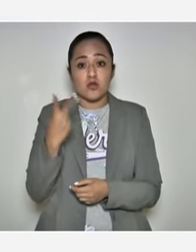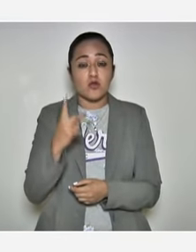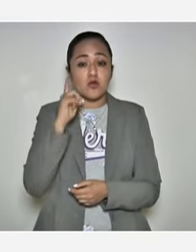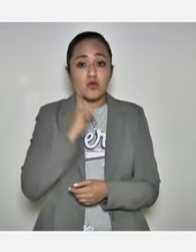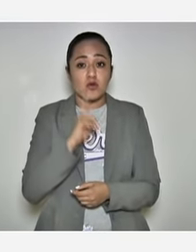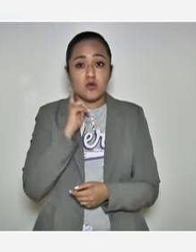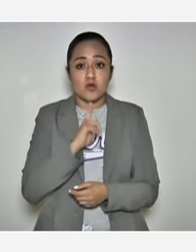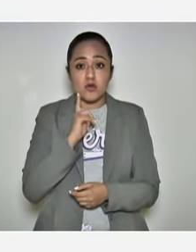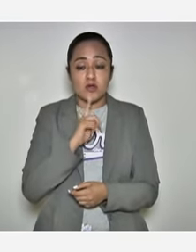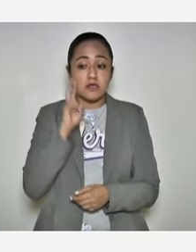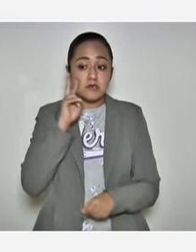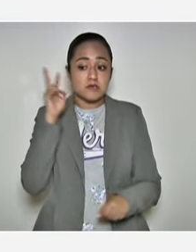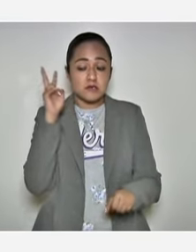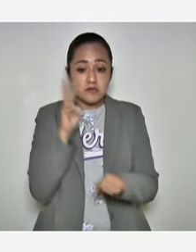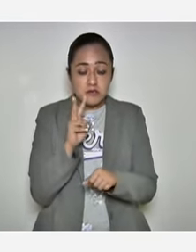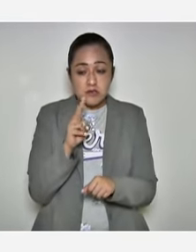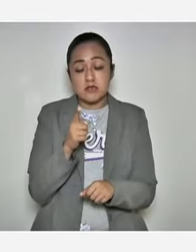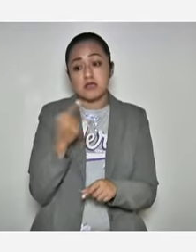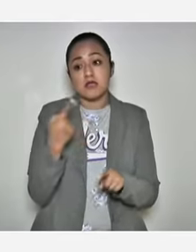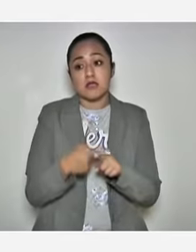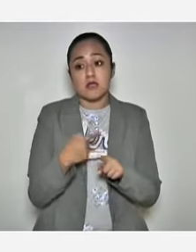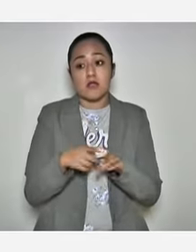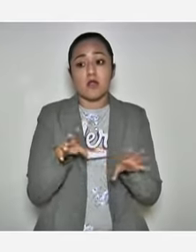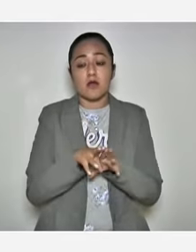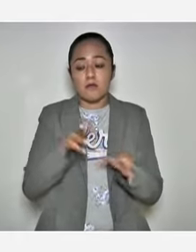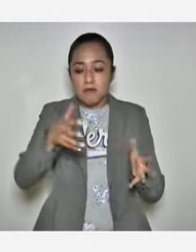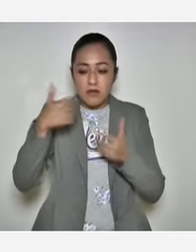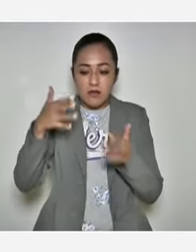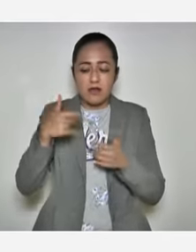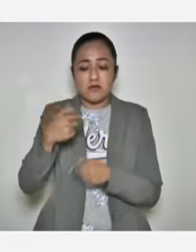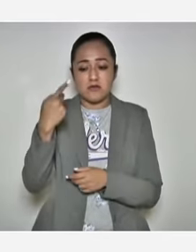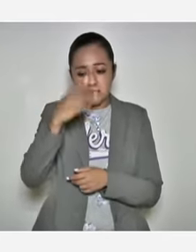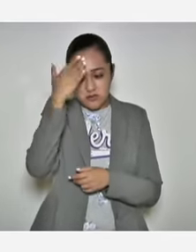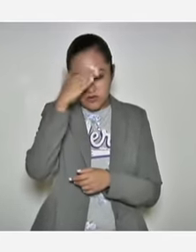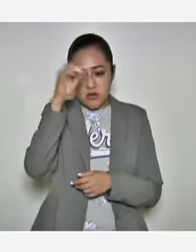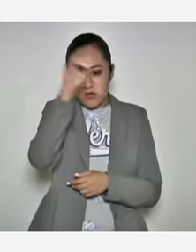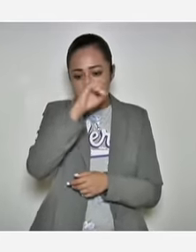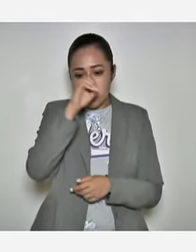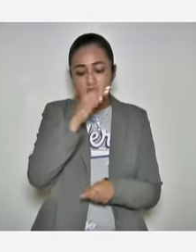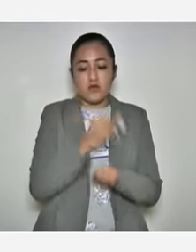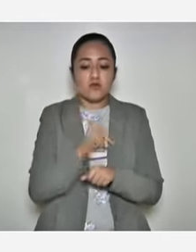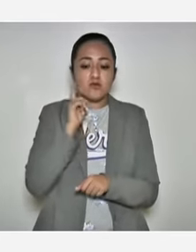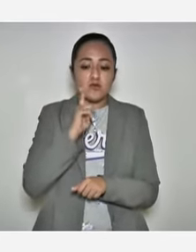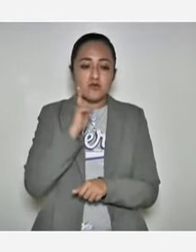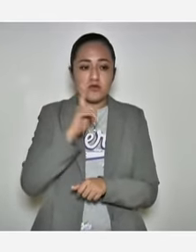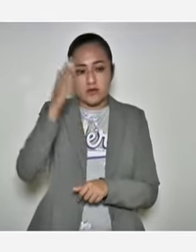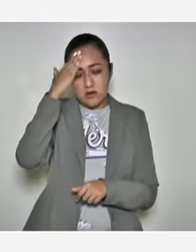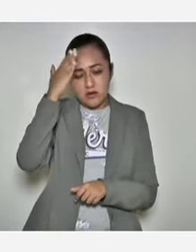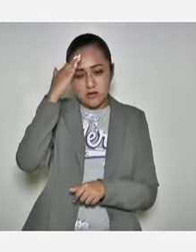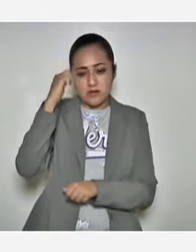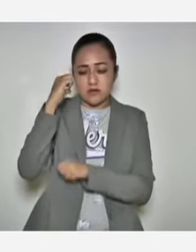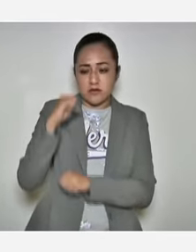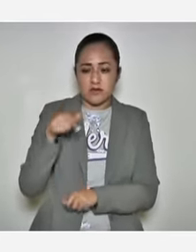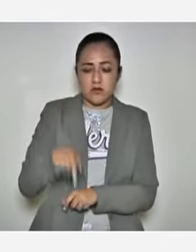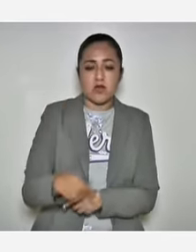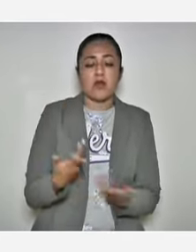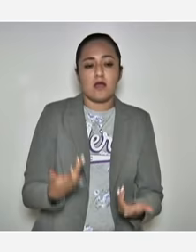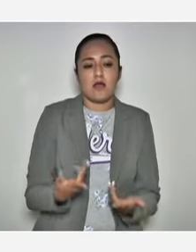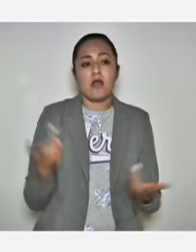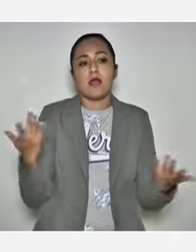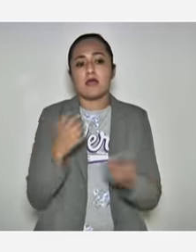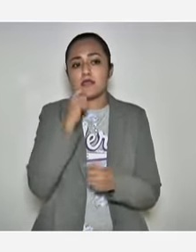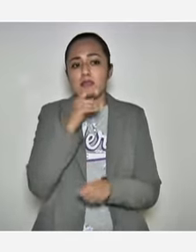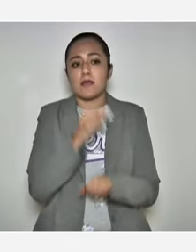estudiantes, donde se observa, se trata de un saqueo, saber, gobernador, su opinión, y de las líderes que obligan a este tipo de prácticas, y por otra parte